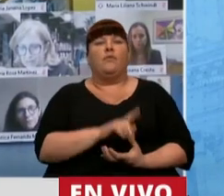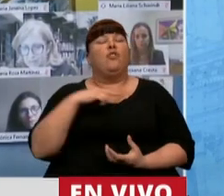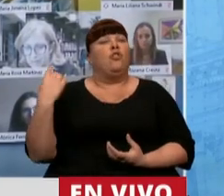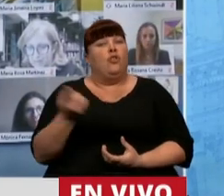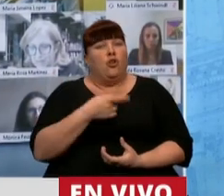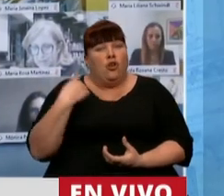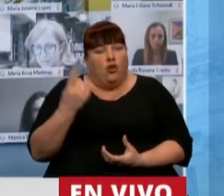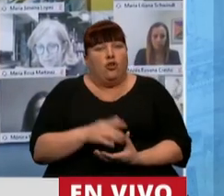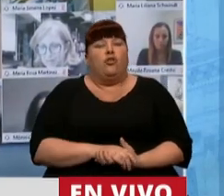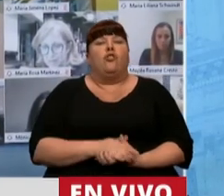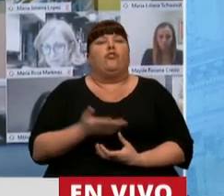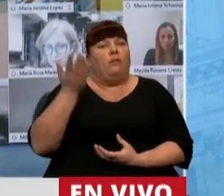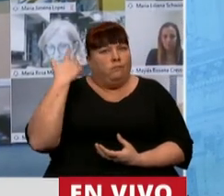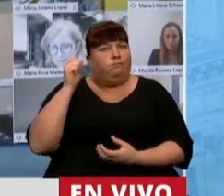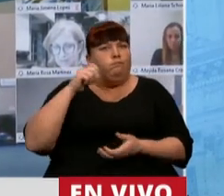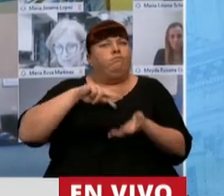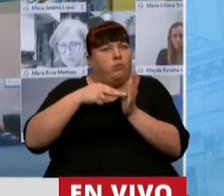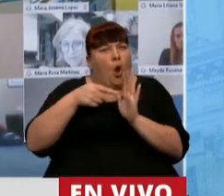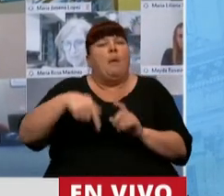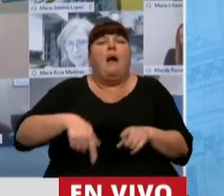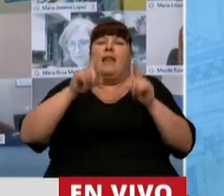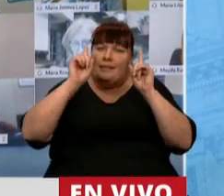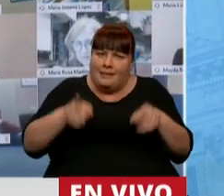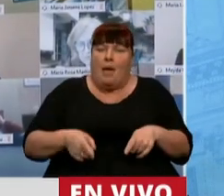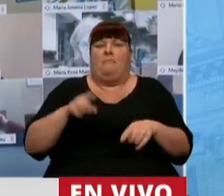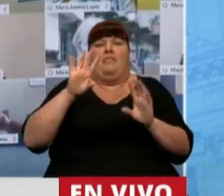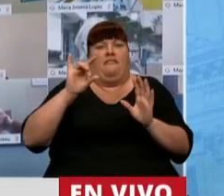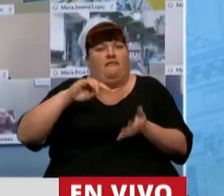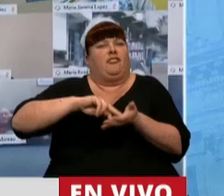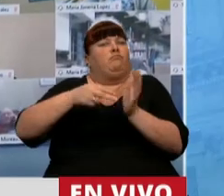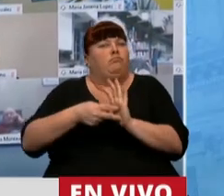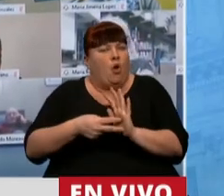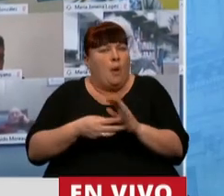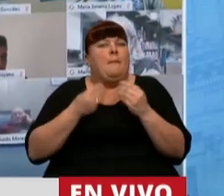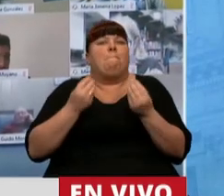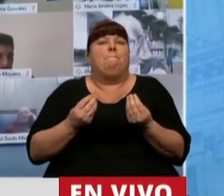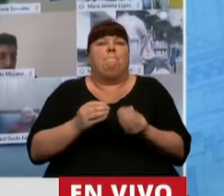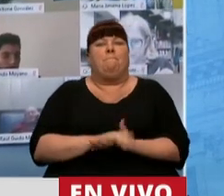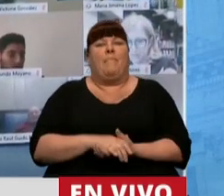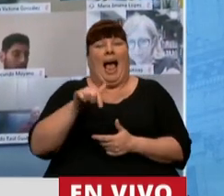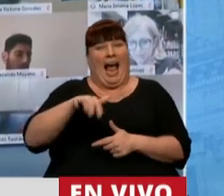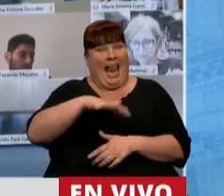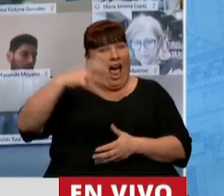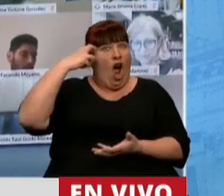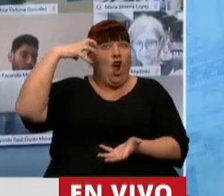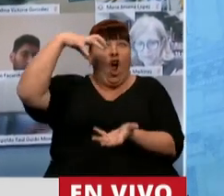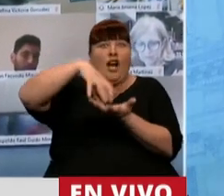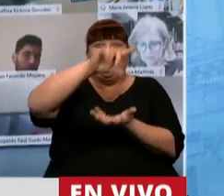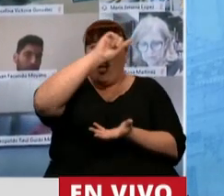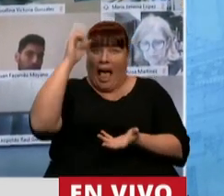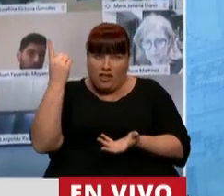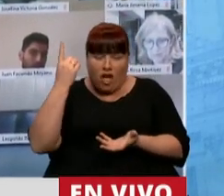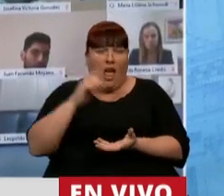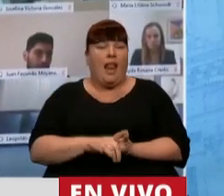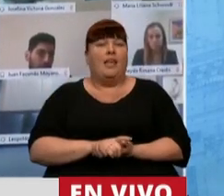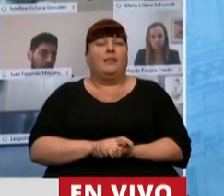hemos tenido dificultades y estamos teniendo dificultades para hacer de este ámbito el Congreso de la Nación y